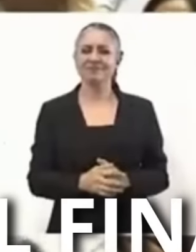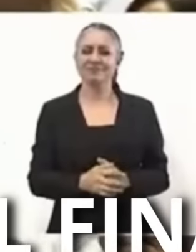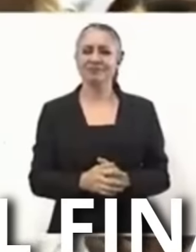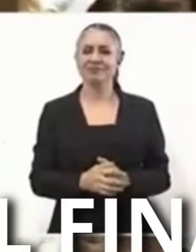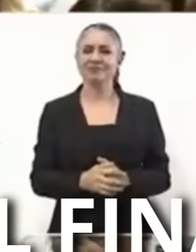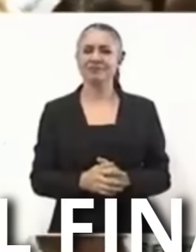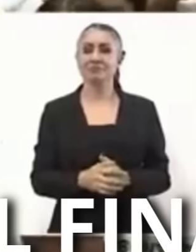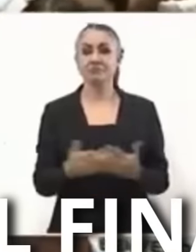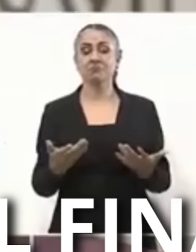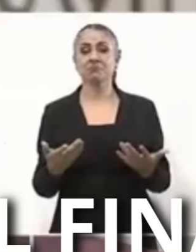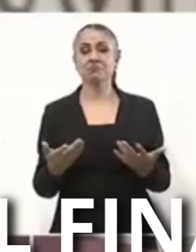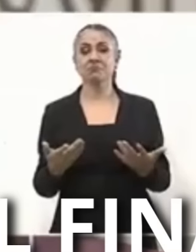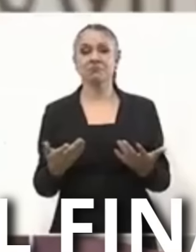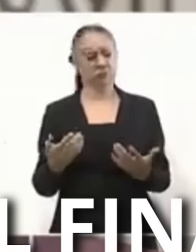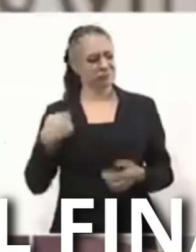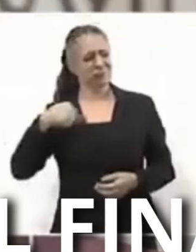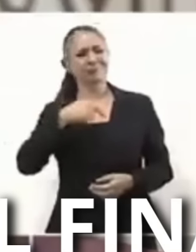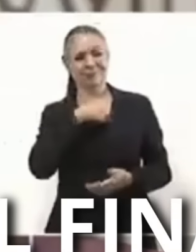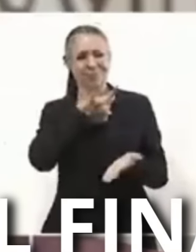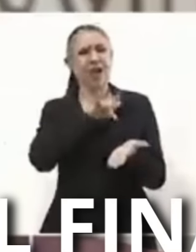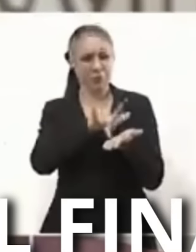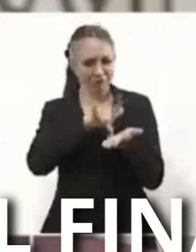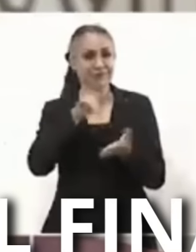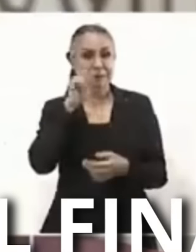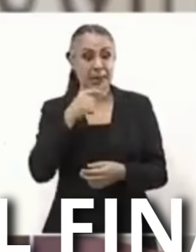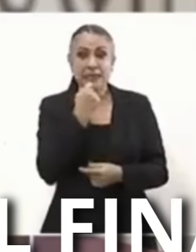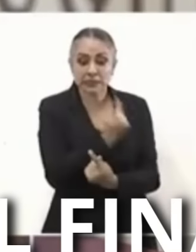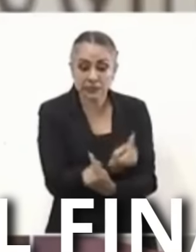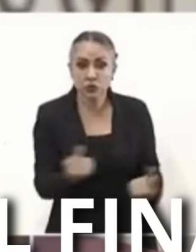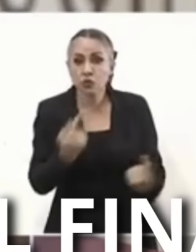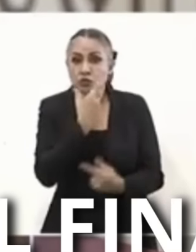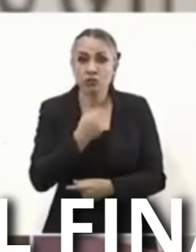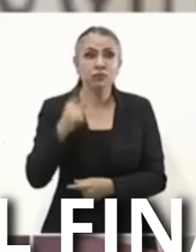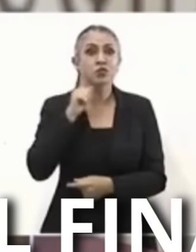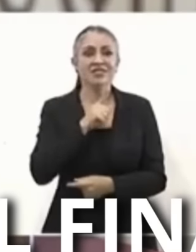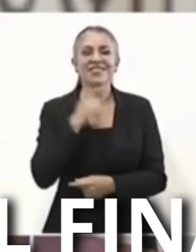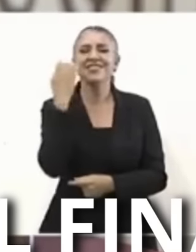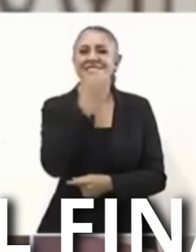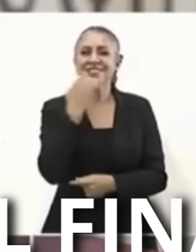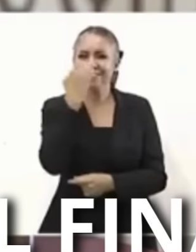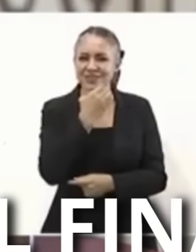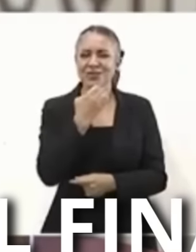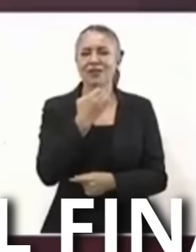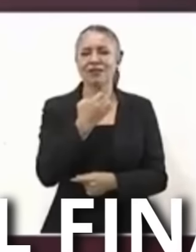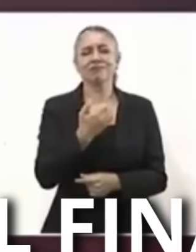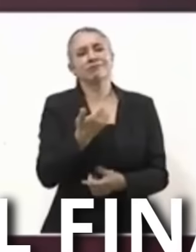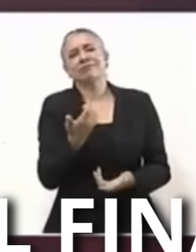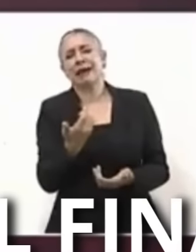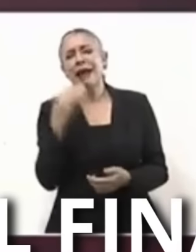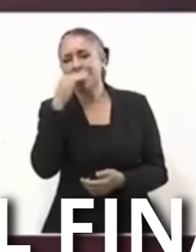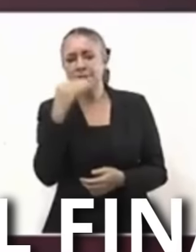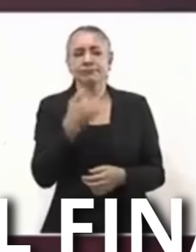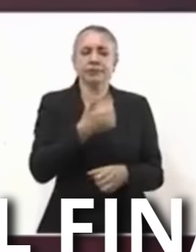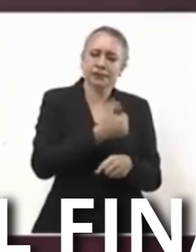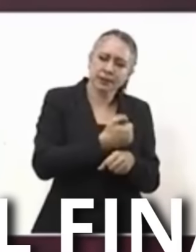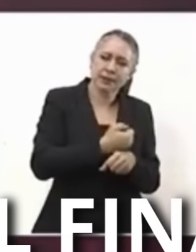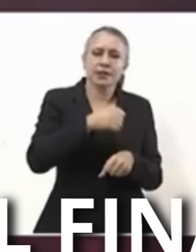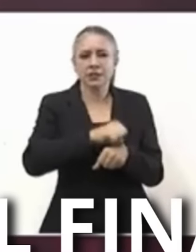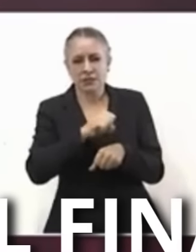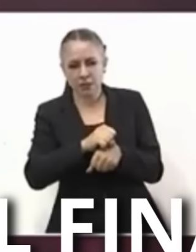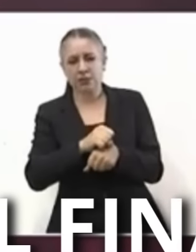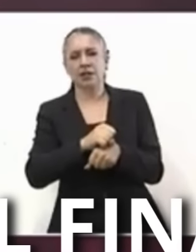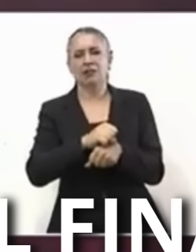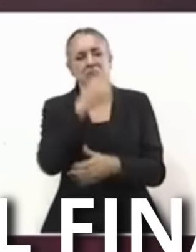Vamos a apoyar A todos los niños Y niñas Que van a escuela Pública Con su beca Prescolar Primaria Y